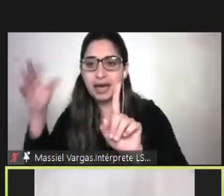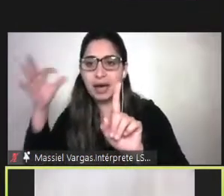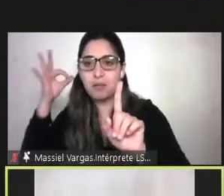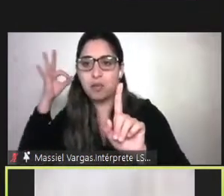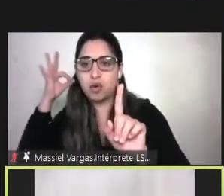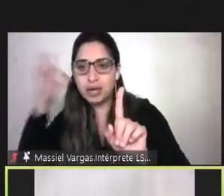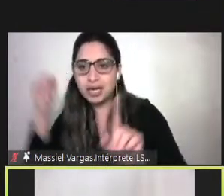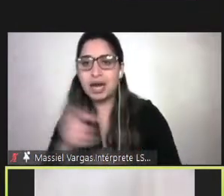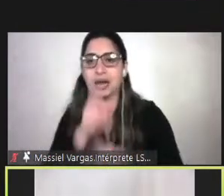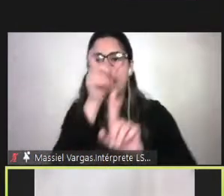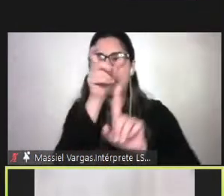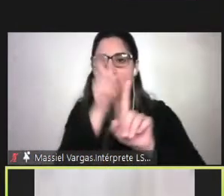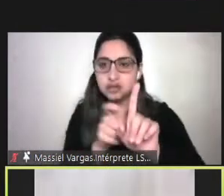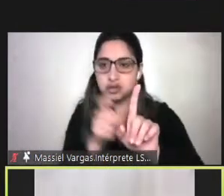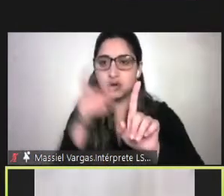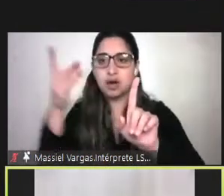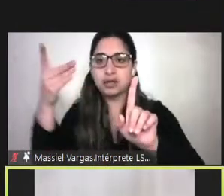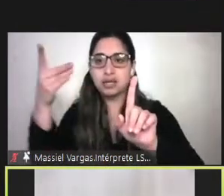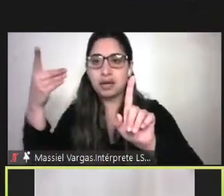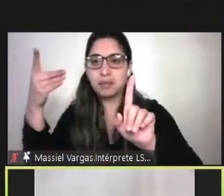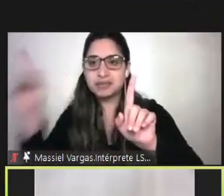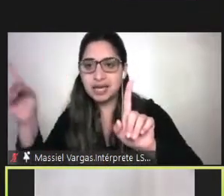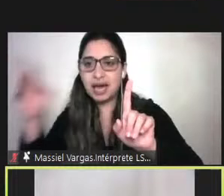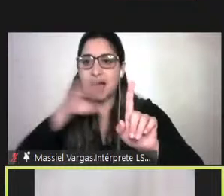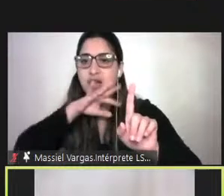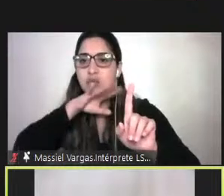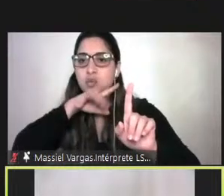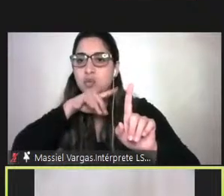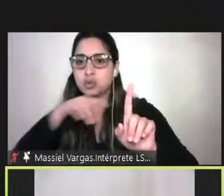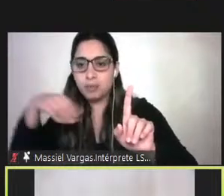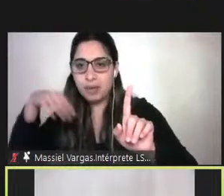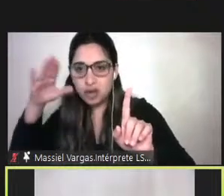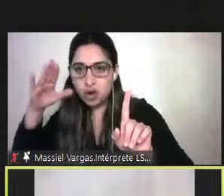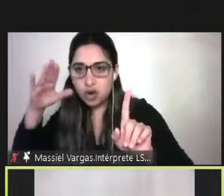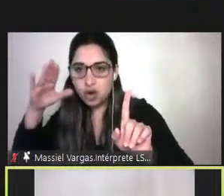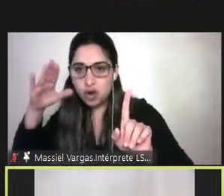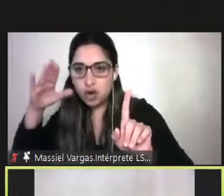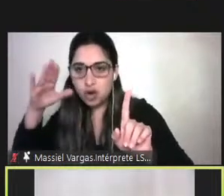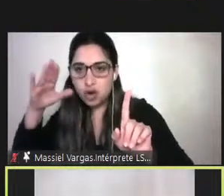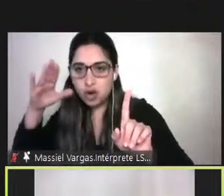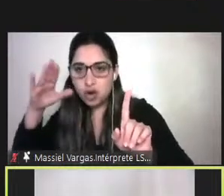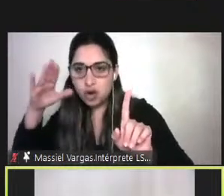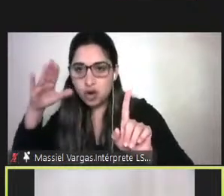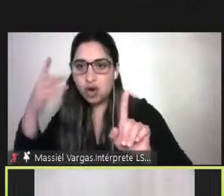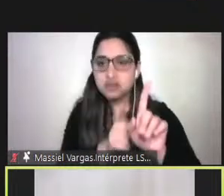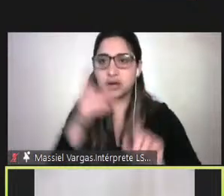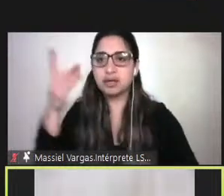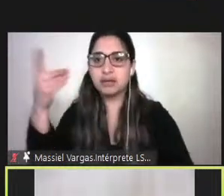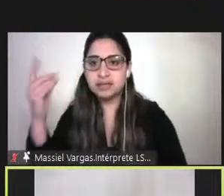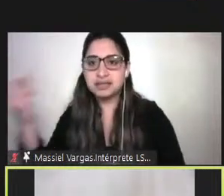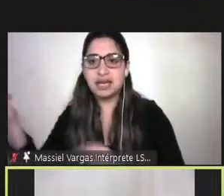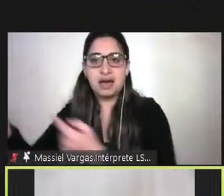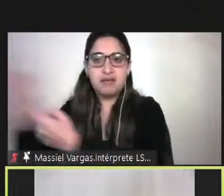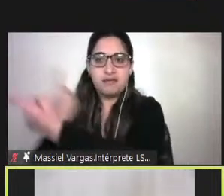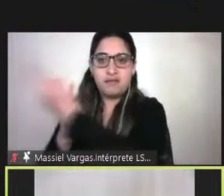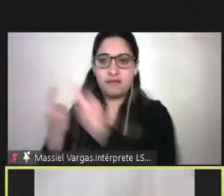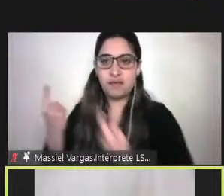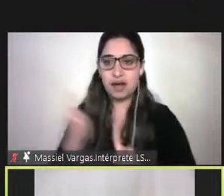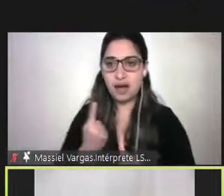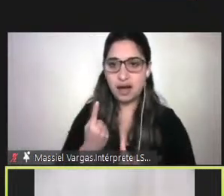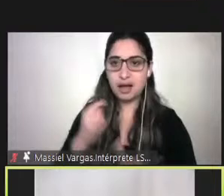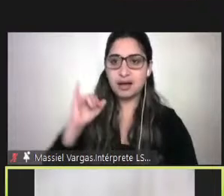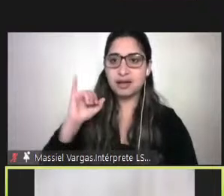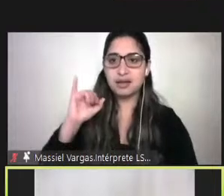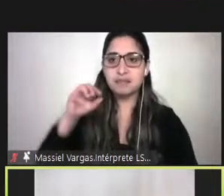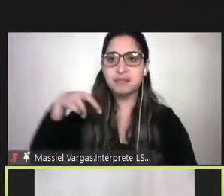adulto mayor persona con discapacidad que es migrante van a ser parte constitutiva de